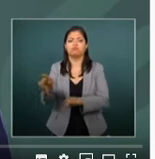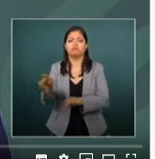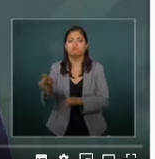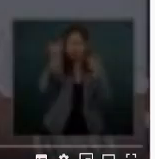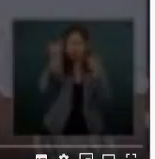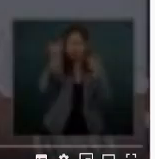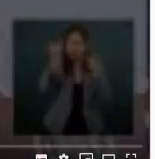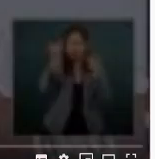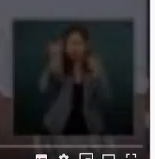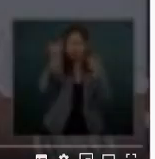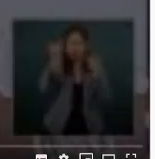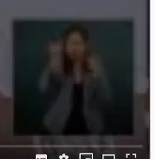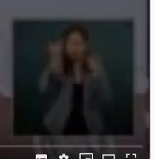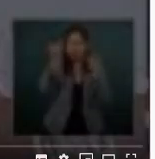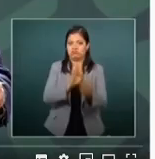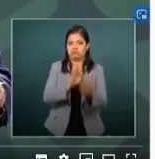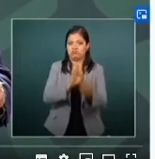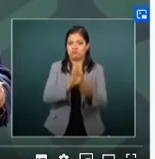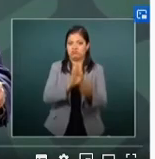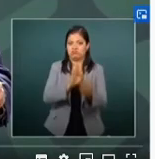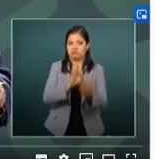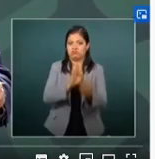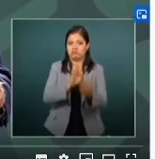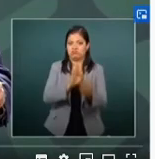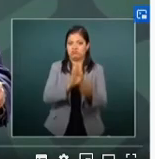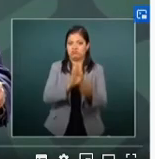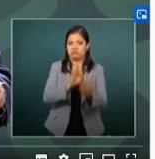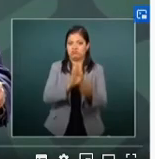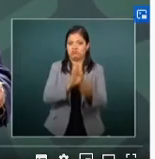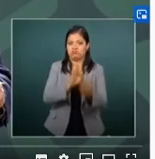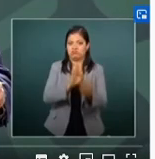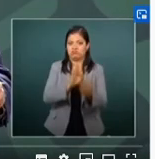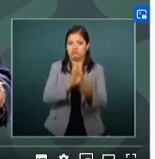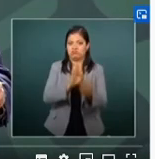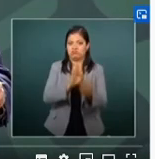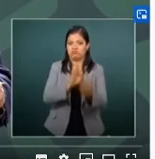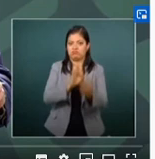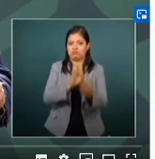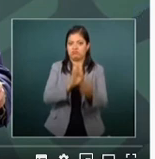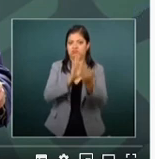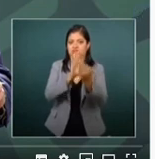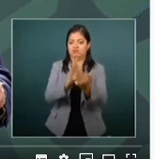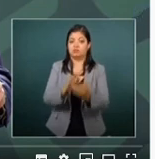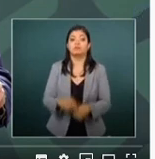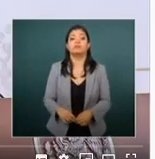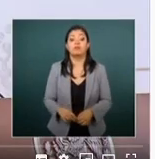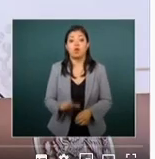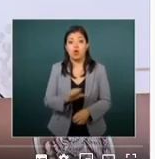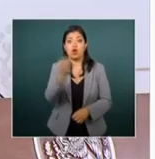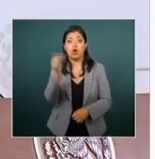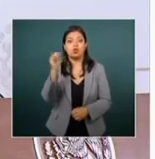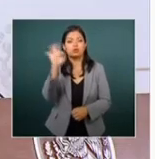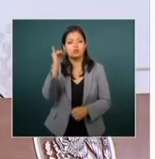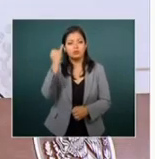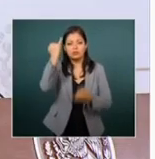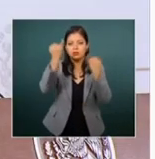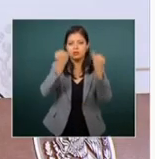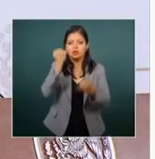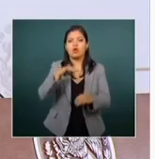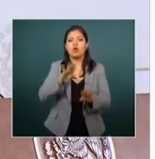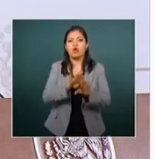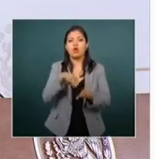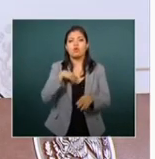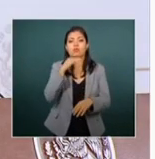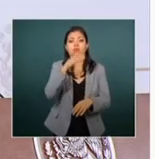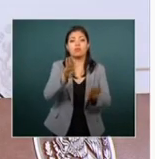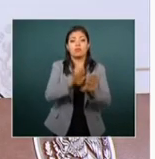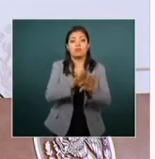que se comentó en la conferencia de prensa. El discurso del gobernador Enrique Alfaro. Imaginan tal vez que mi mensaje implicará un acto de